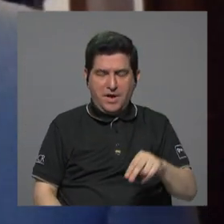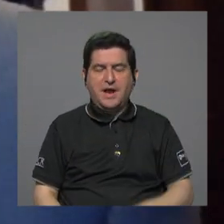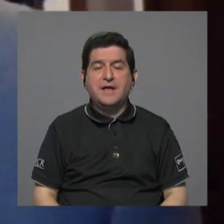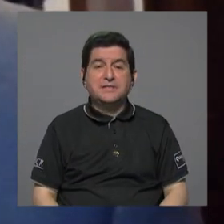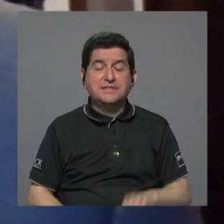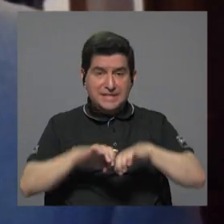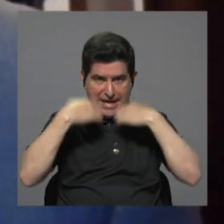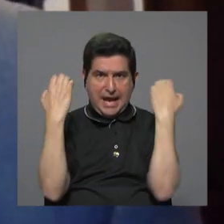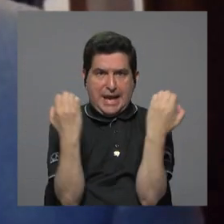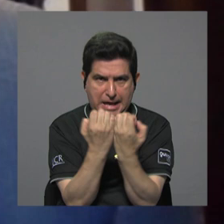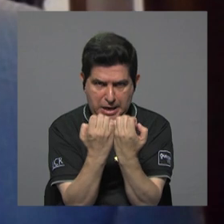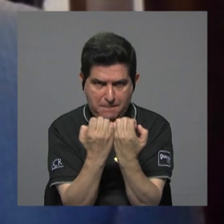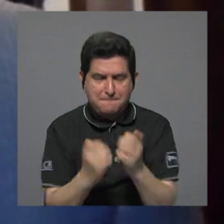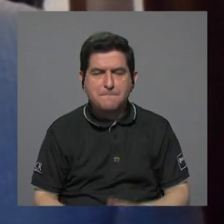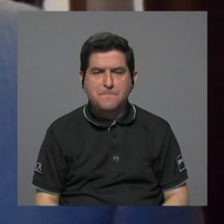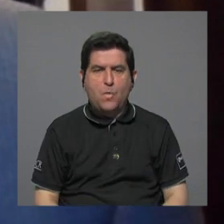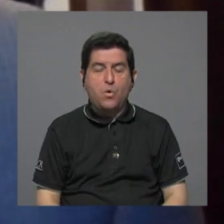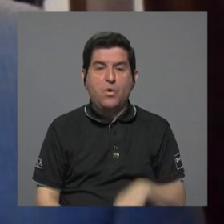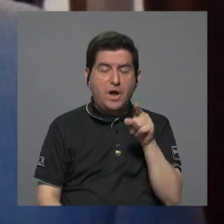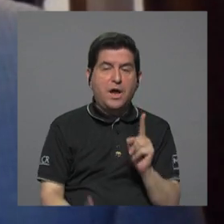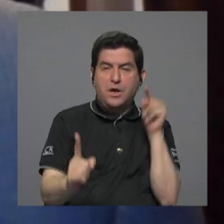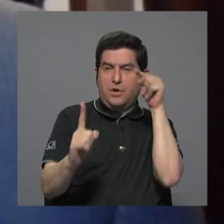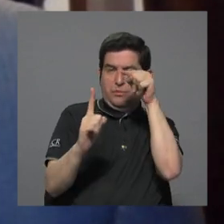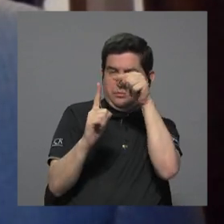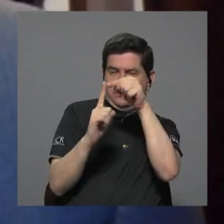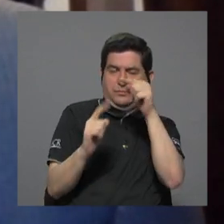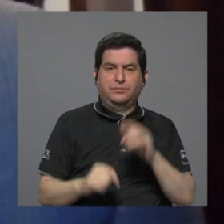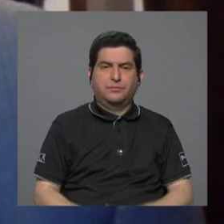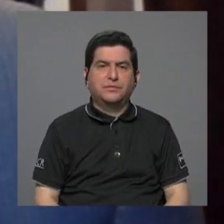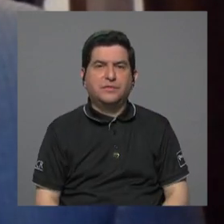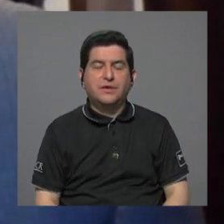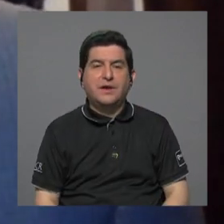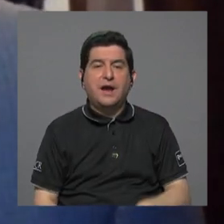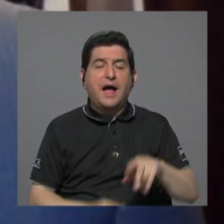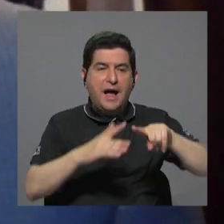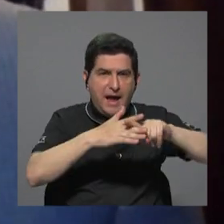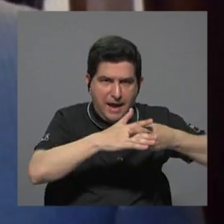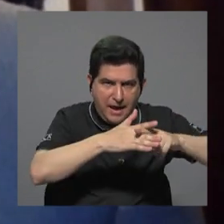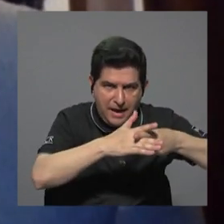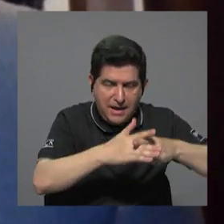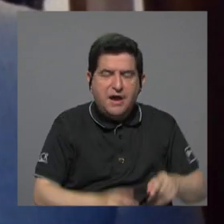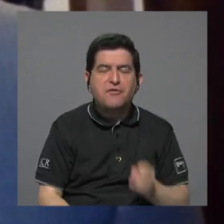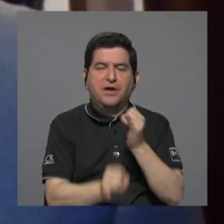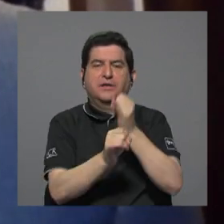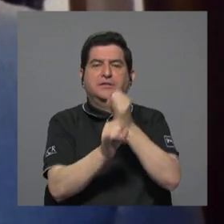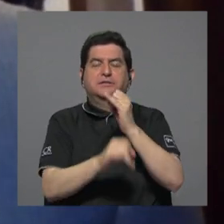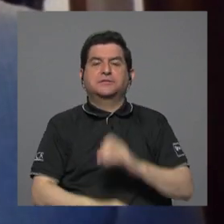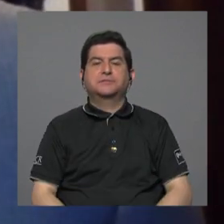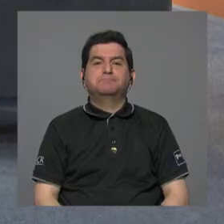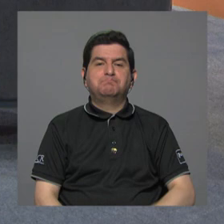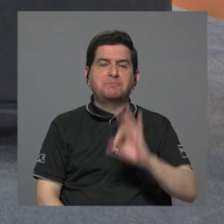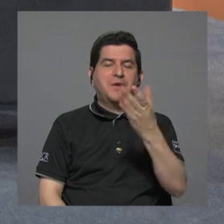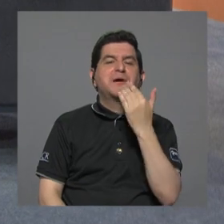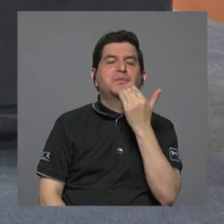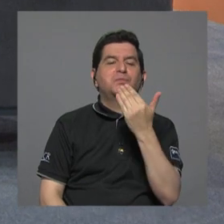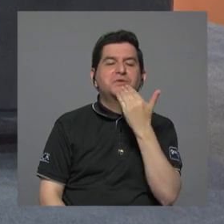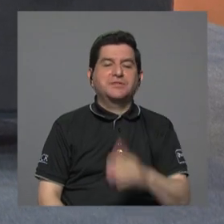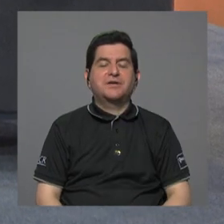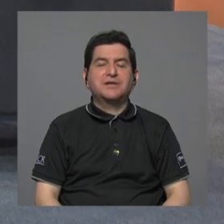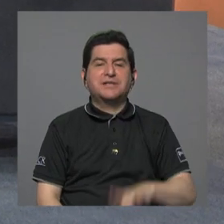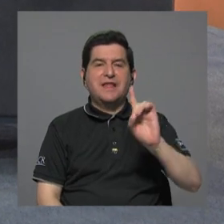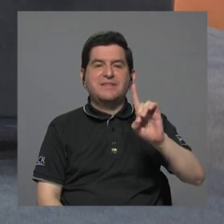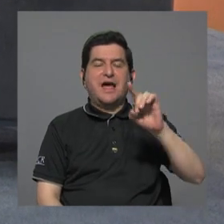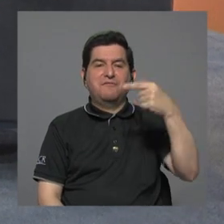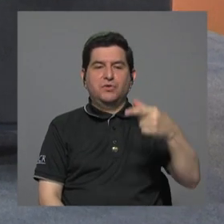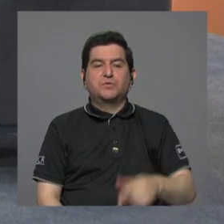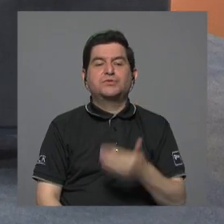estaba destinado a la parte de la reestructuración de la institución. Bien, muchas gracias don David Gursón